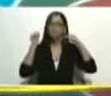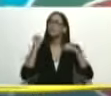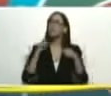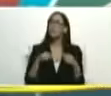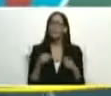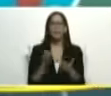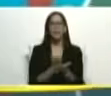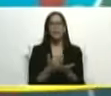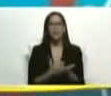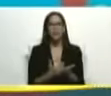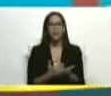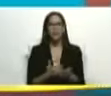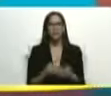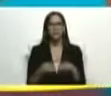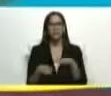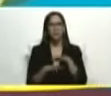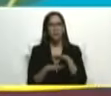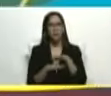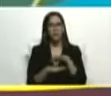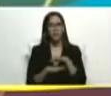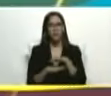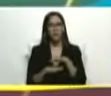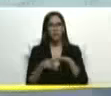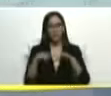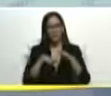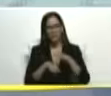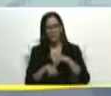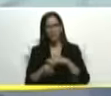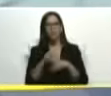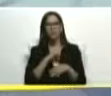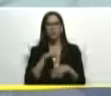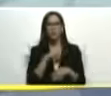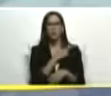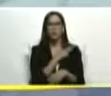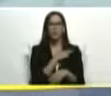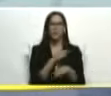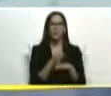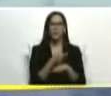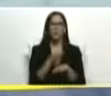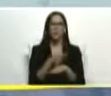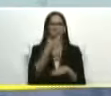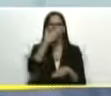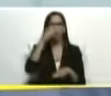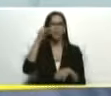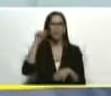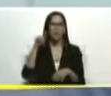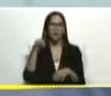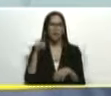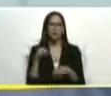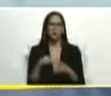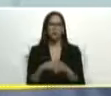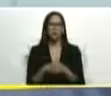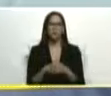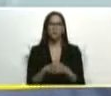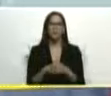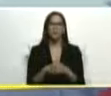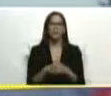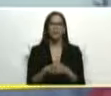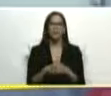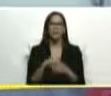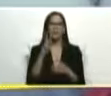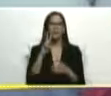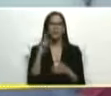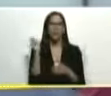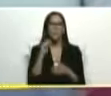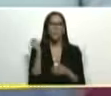parte de abajo de la entrada nuestro jefe de gobierno Naúm Fernández hace dos